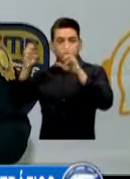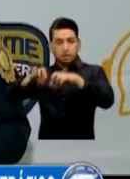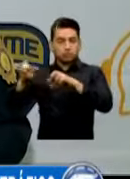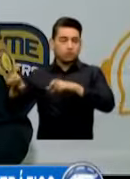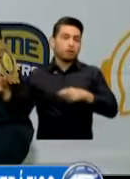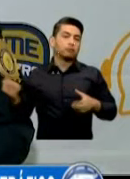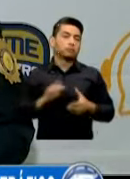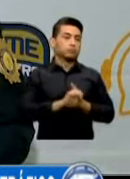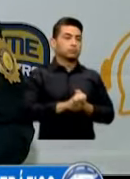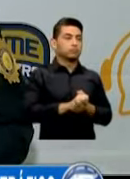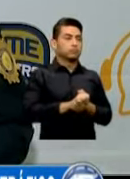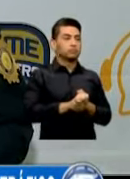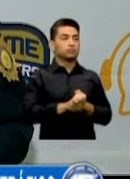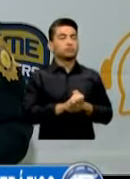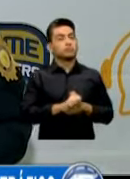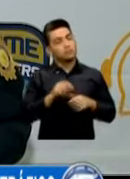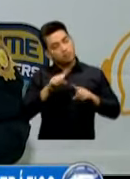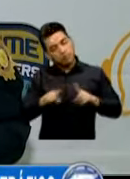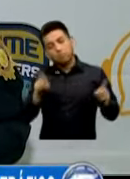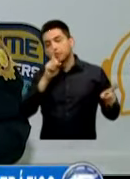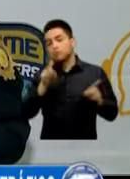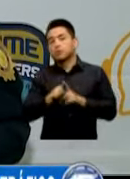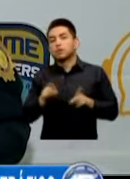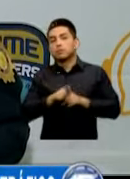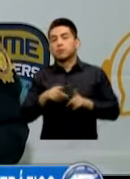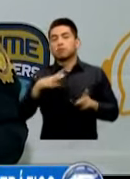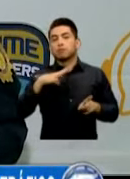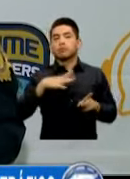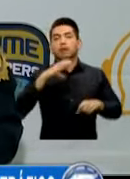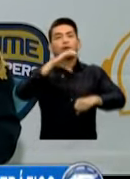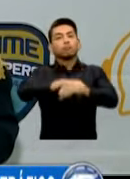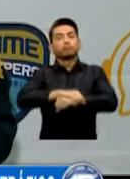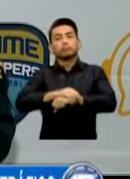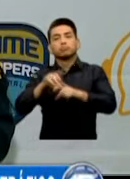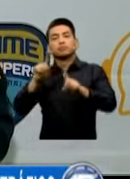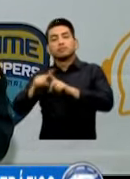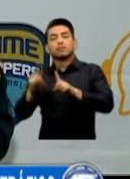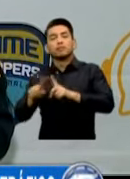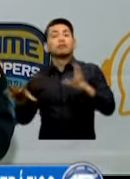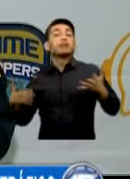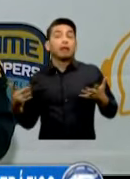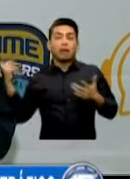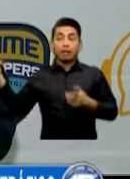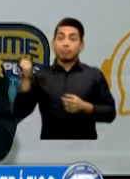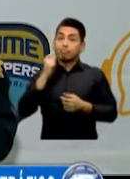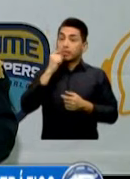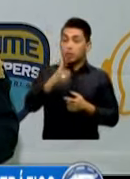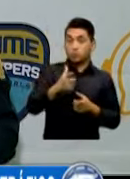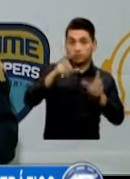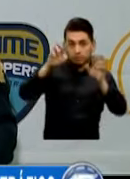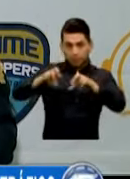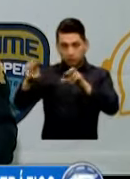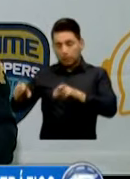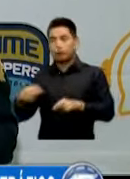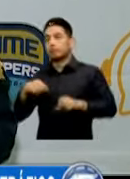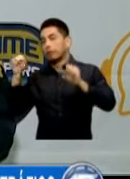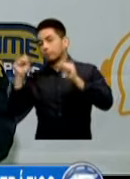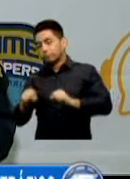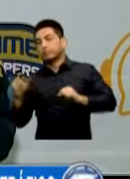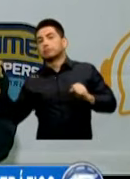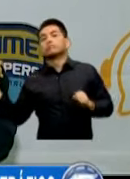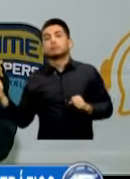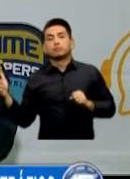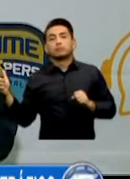Sin embargo También Ha habido Capturas Que gracias A la denuncia De la población Nos ha permitido Tener Una